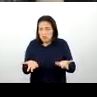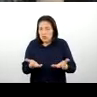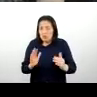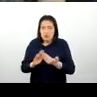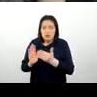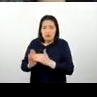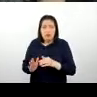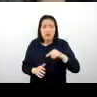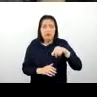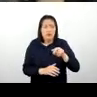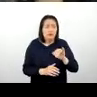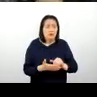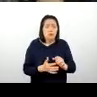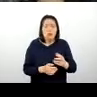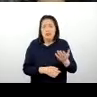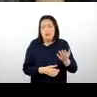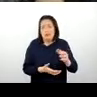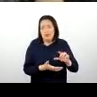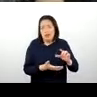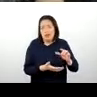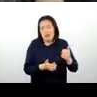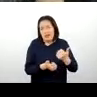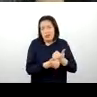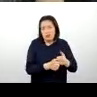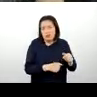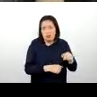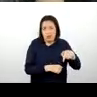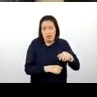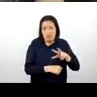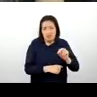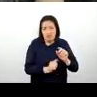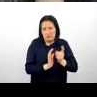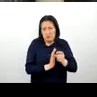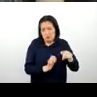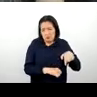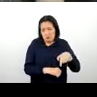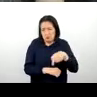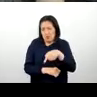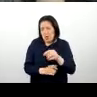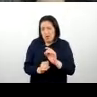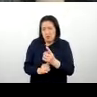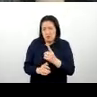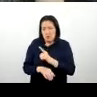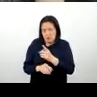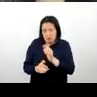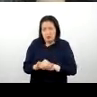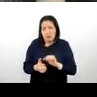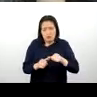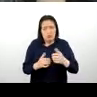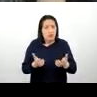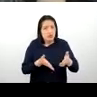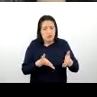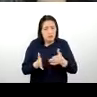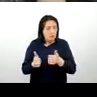aproximadamente a 30 minutos a una hora, ¿no? Saliendo, obviamente, todo es asfaltado, ¿no? haciendo con